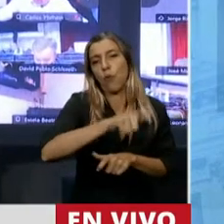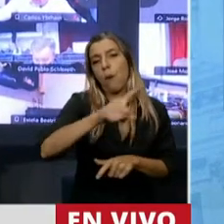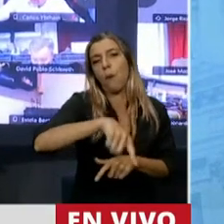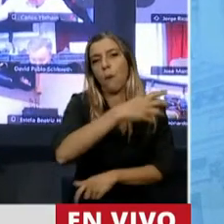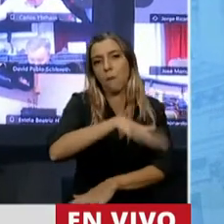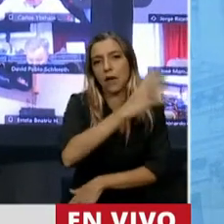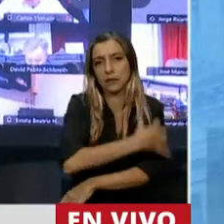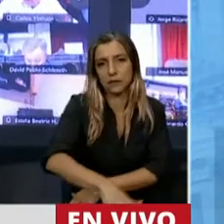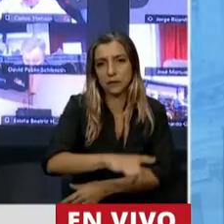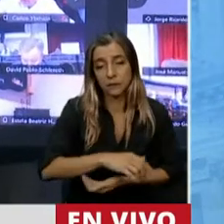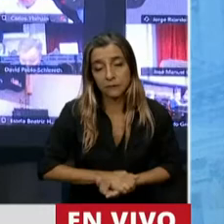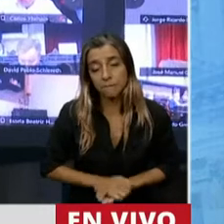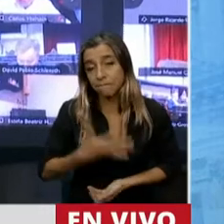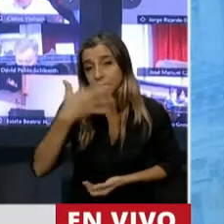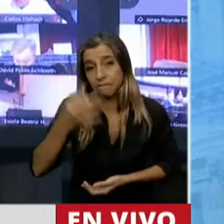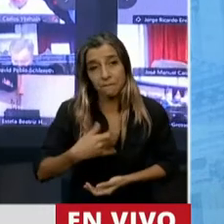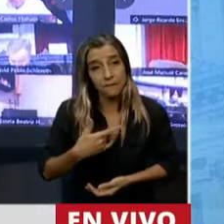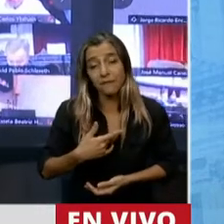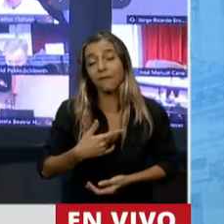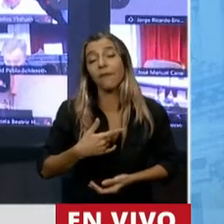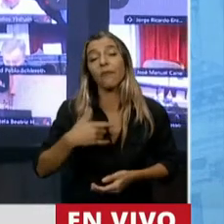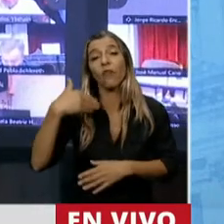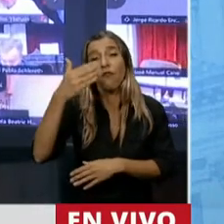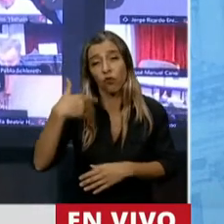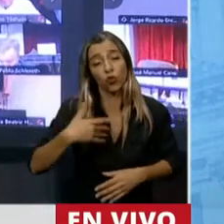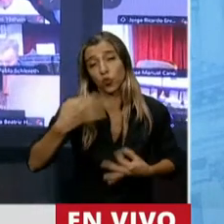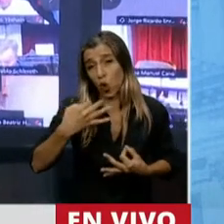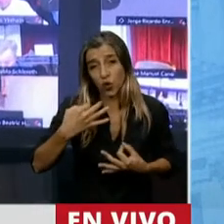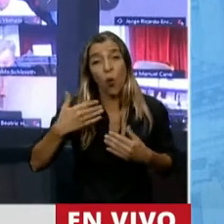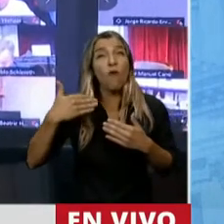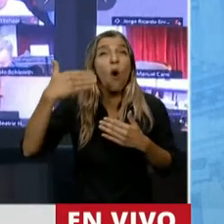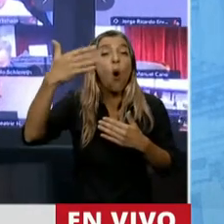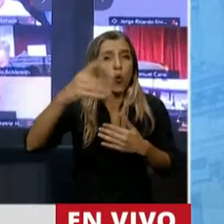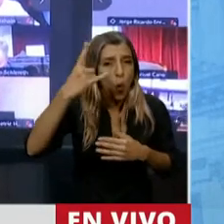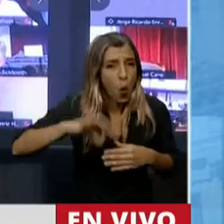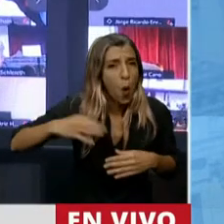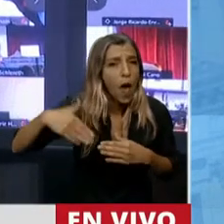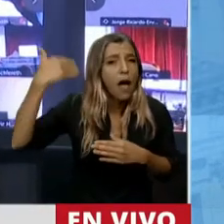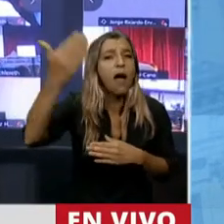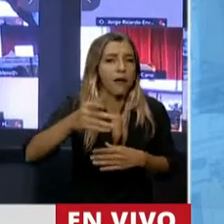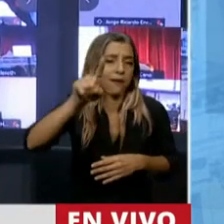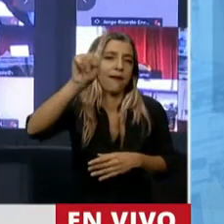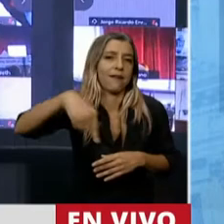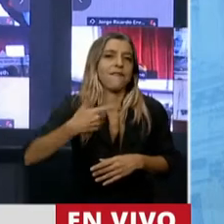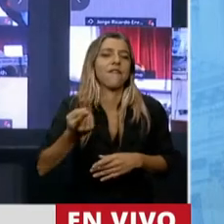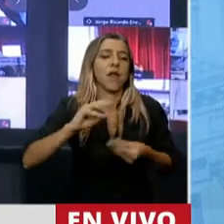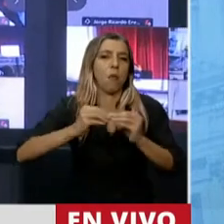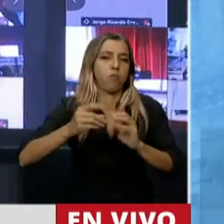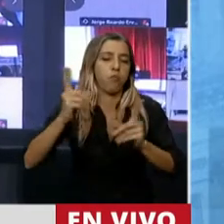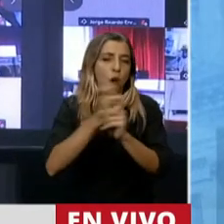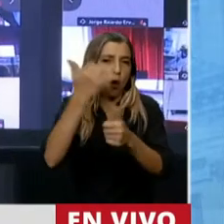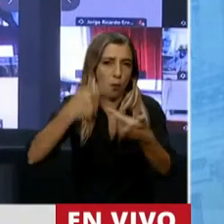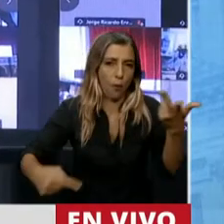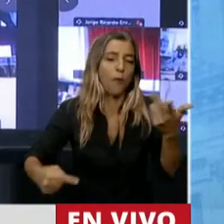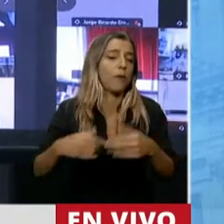la realidad es que sus verdaderas consecuencias las vamos a ver en el mediano, el largo plazo. Dentro de un año, cuando veamos que este impuesto no ha